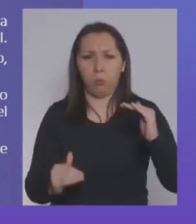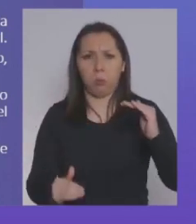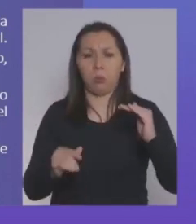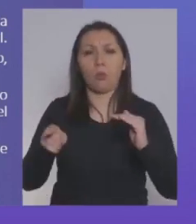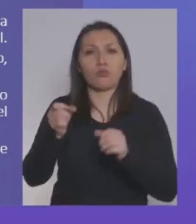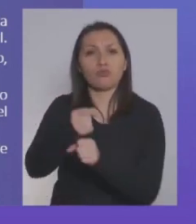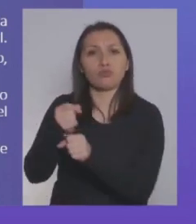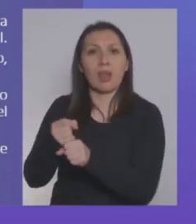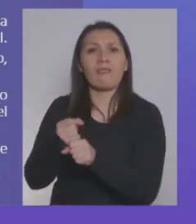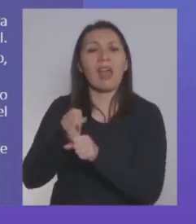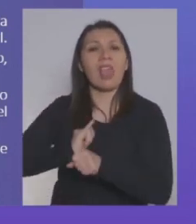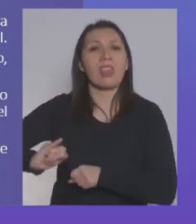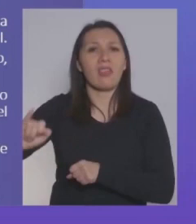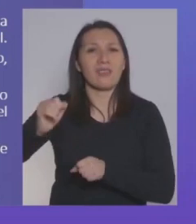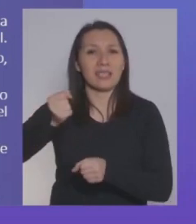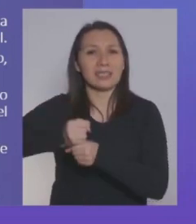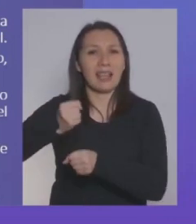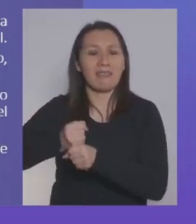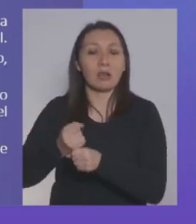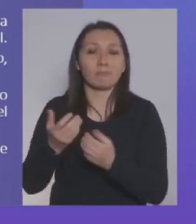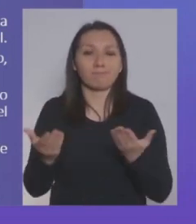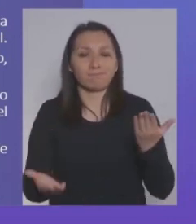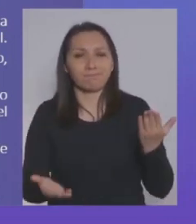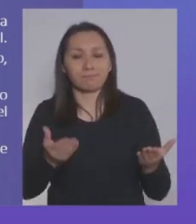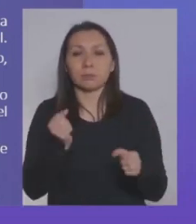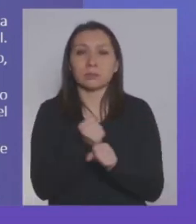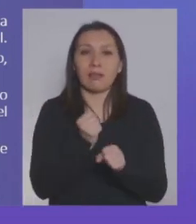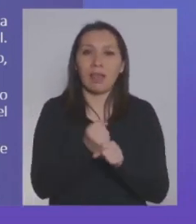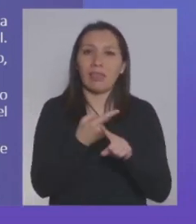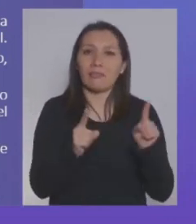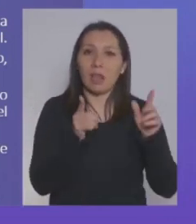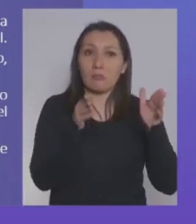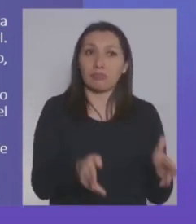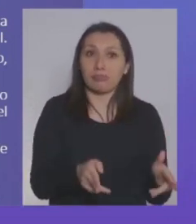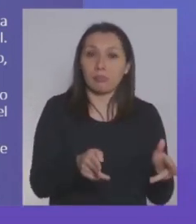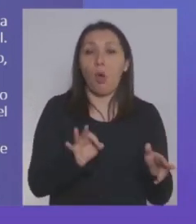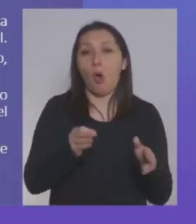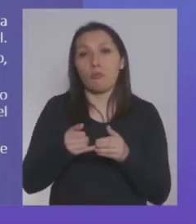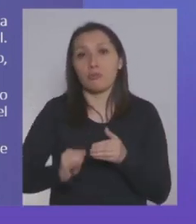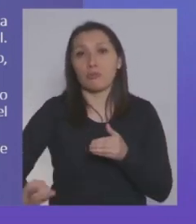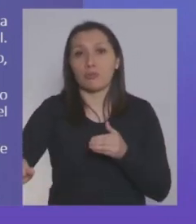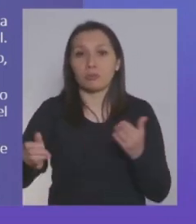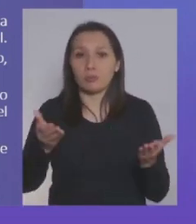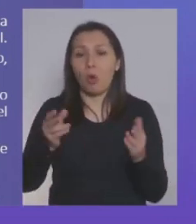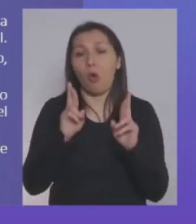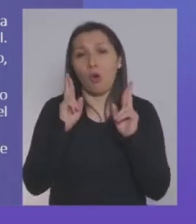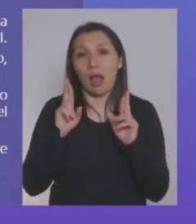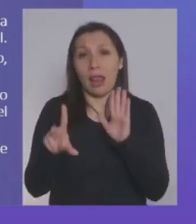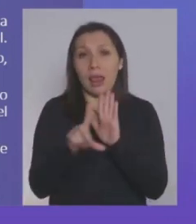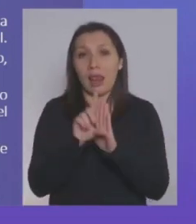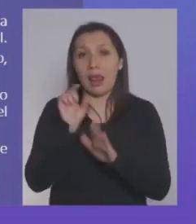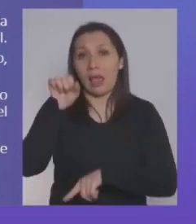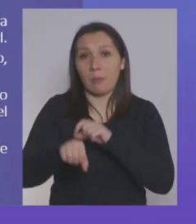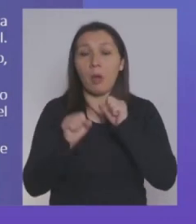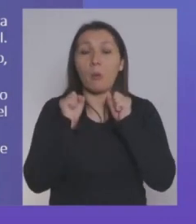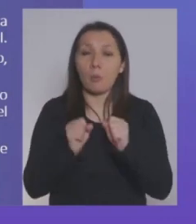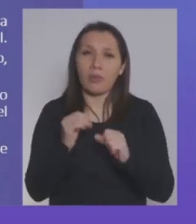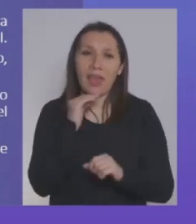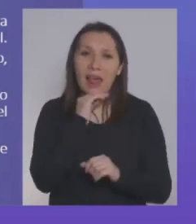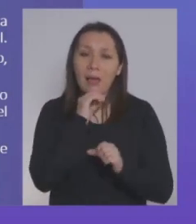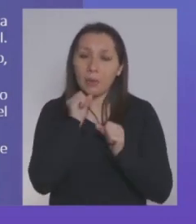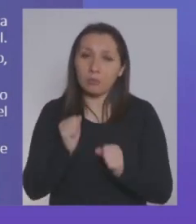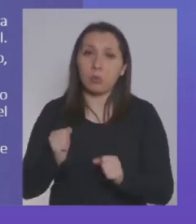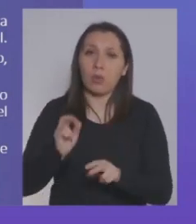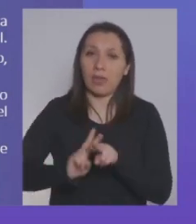a los trabajadores a plazo indefinido. Y estamos entonces trabajando, y ojalá hoy día se apruebe esta ley, para poder implementarla lo antes